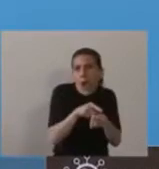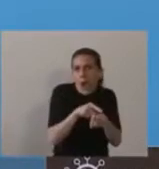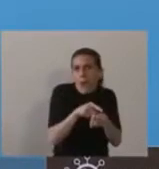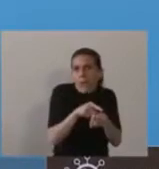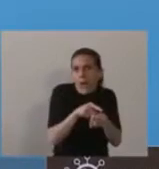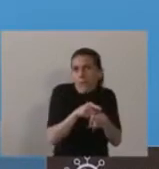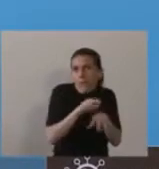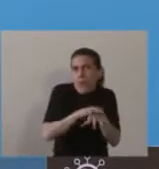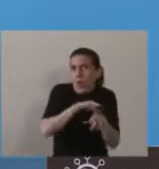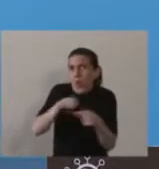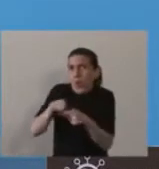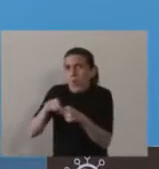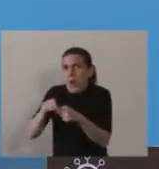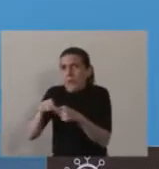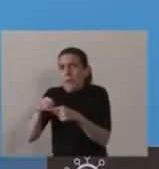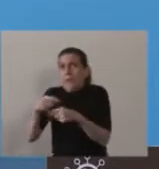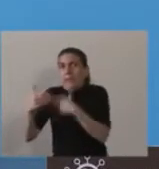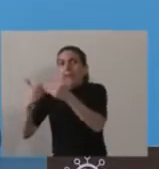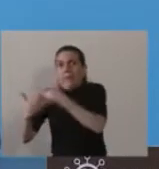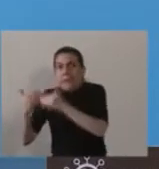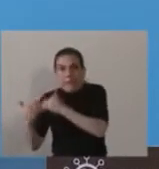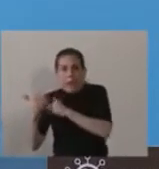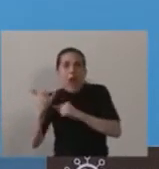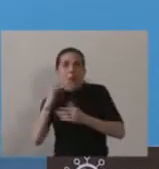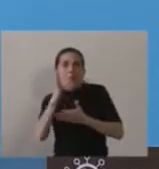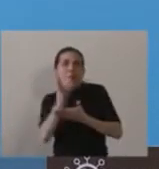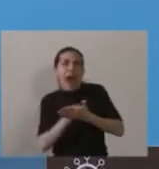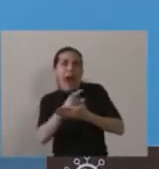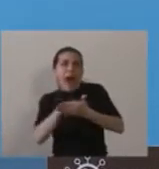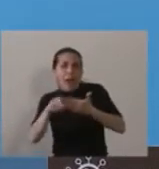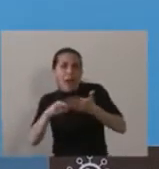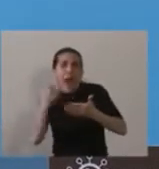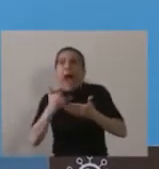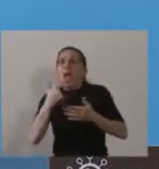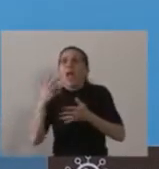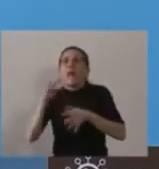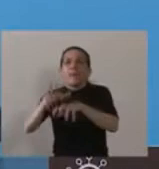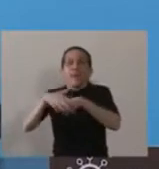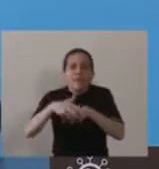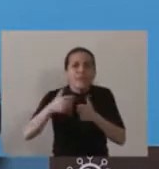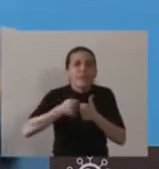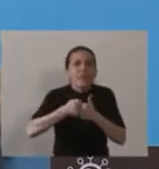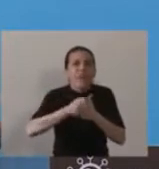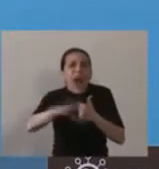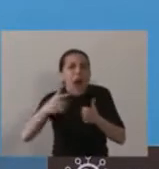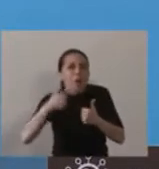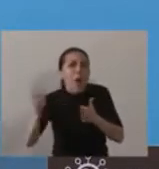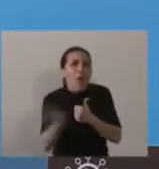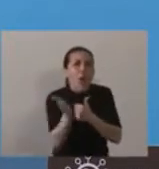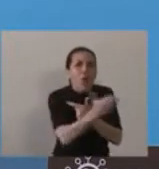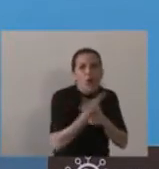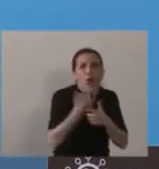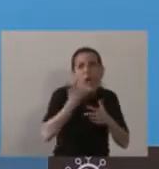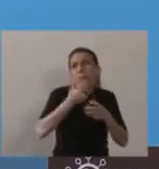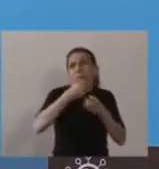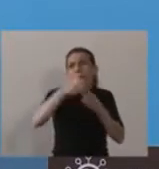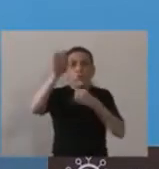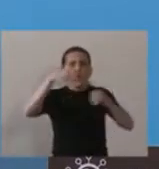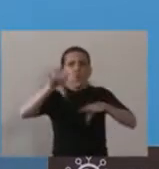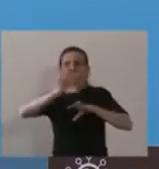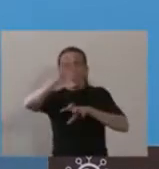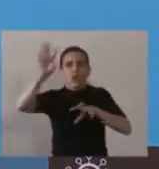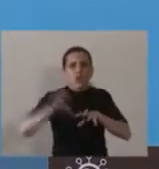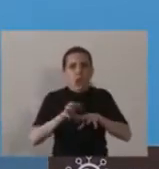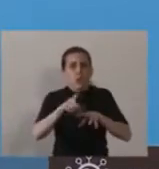mapa donde están los principales acreedores, productores, uno ve una gran dispersión, es decir, este ha tenido